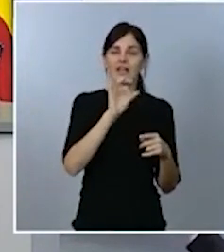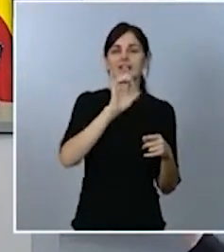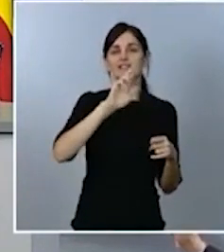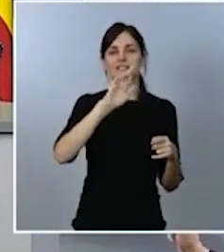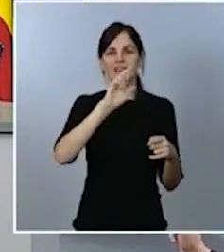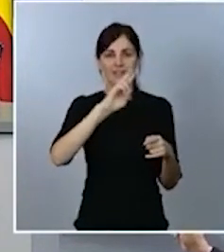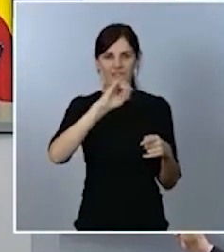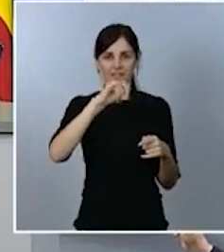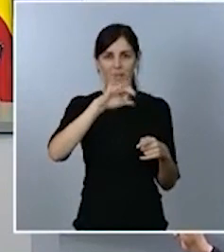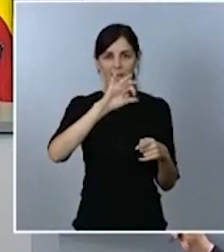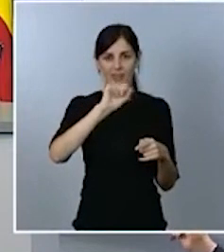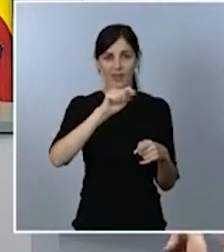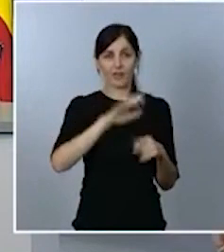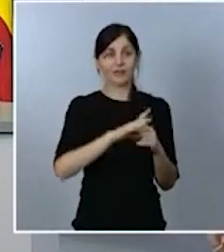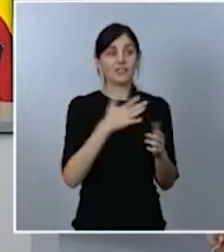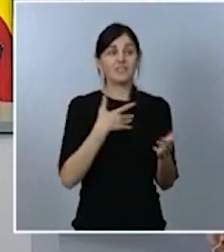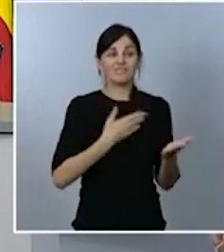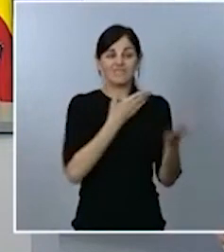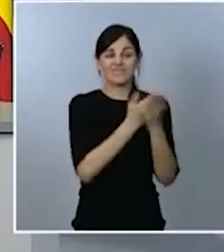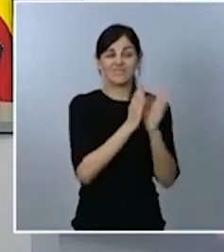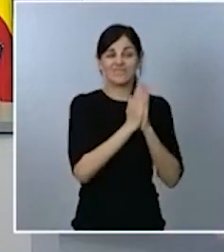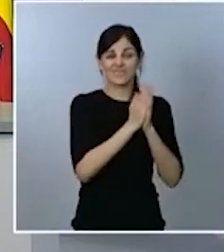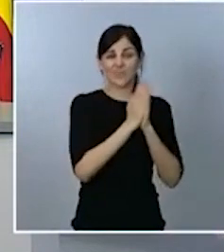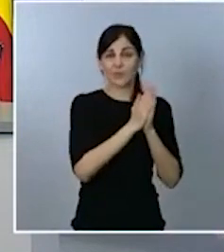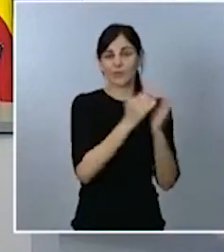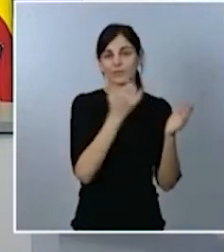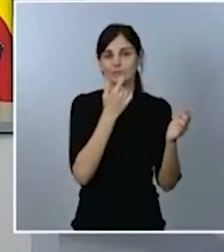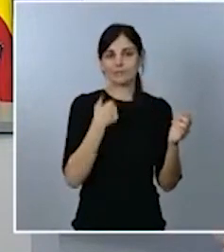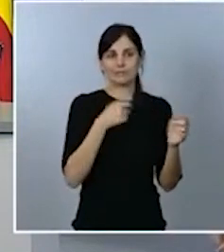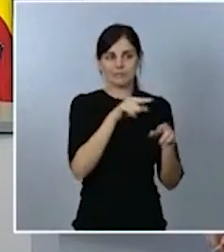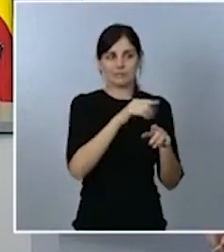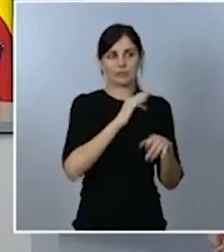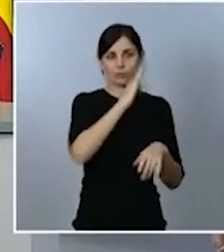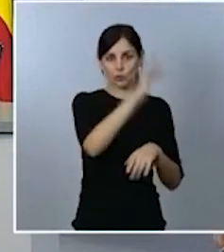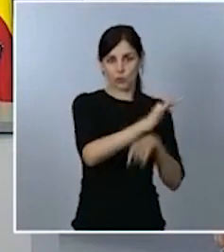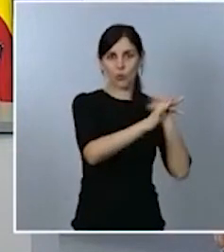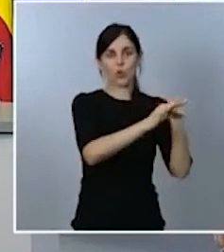vuestro nombre y vuestro medio, si es posible. Os lo agradezco. Gracias.